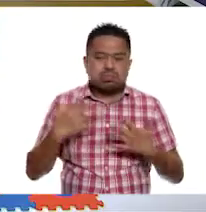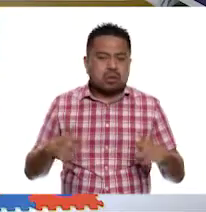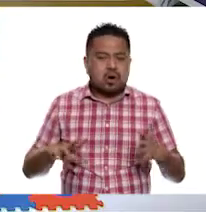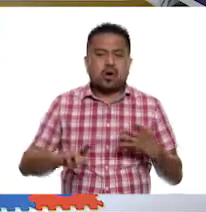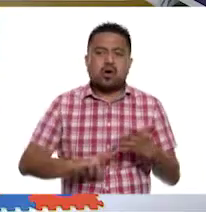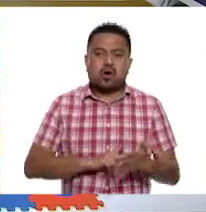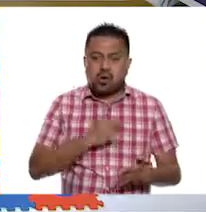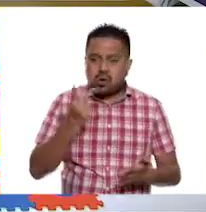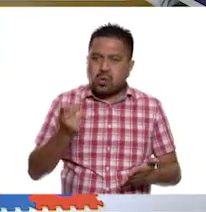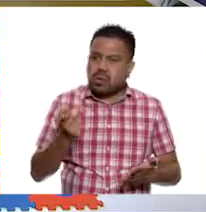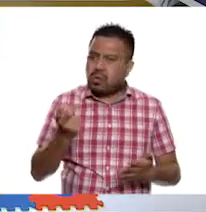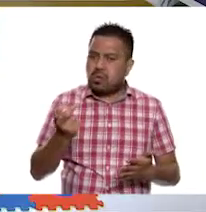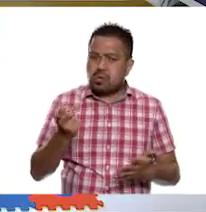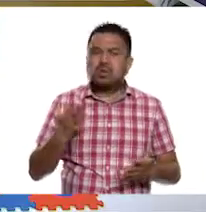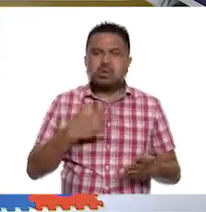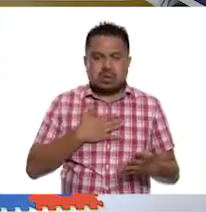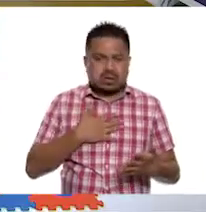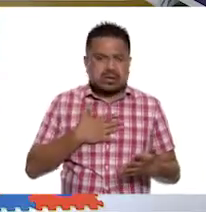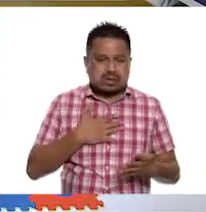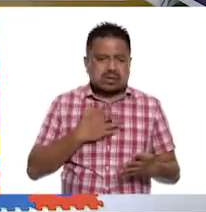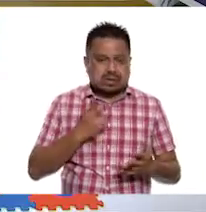nuevamente. Otra vez voy.